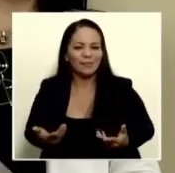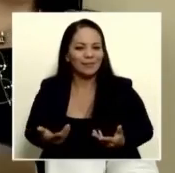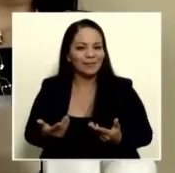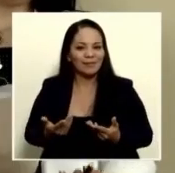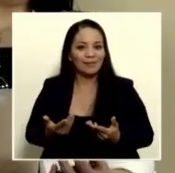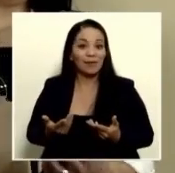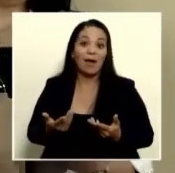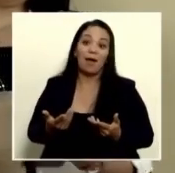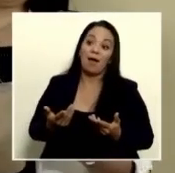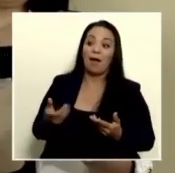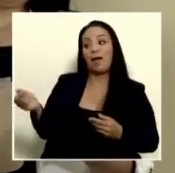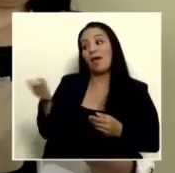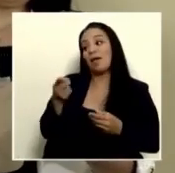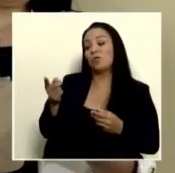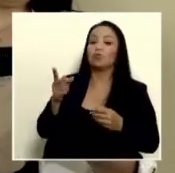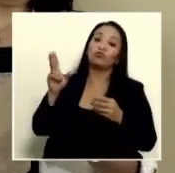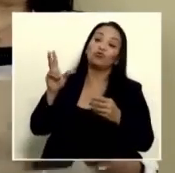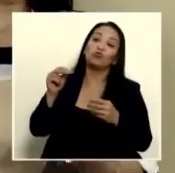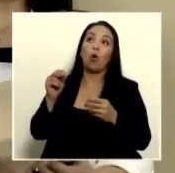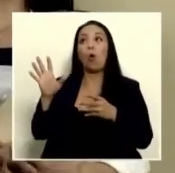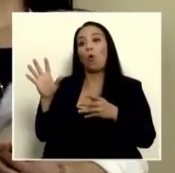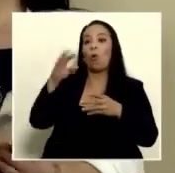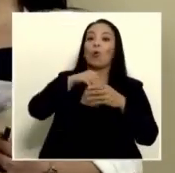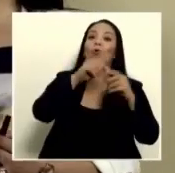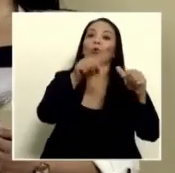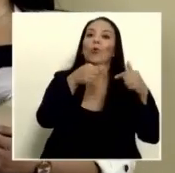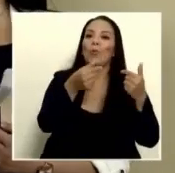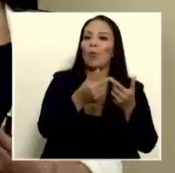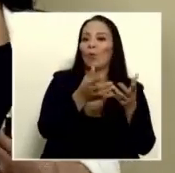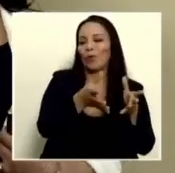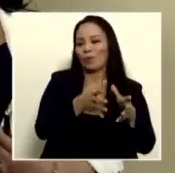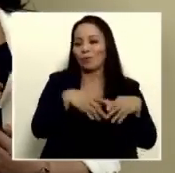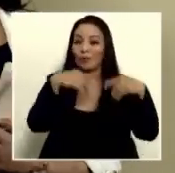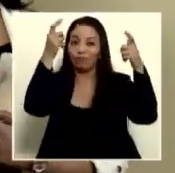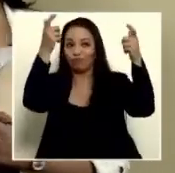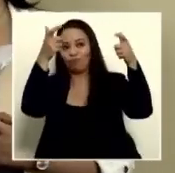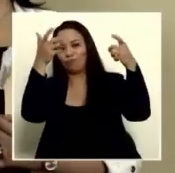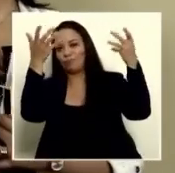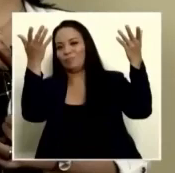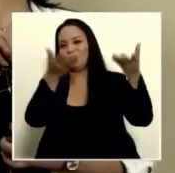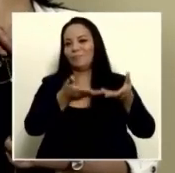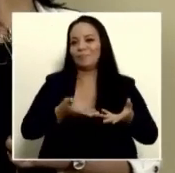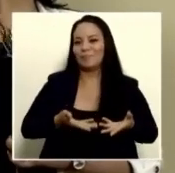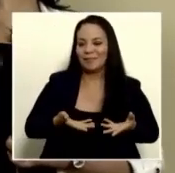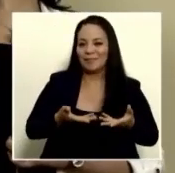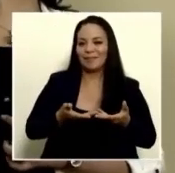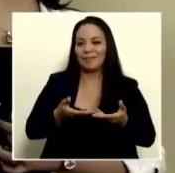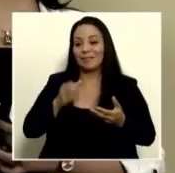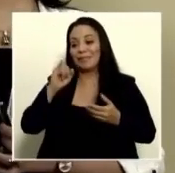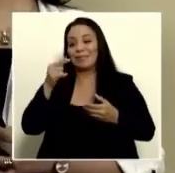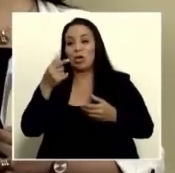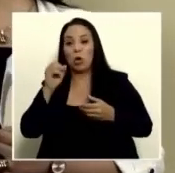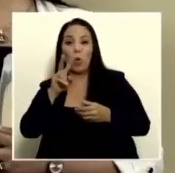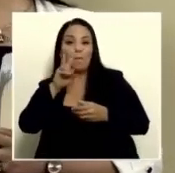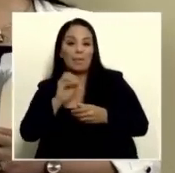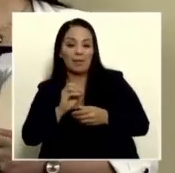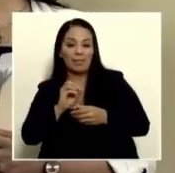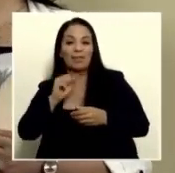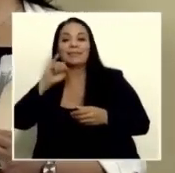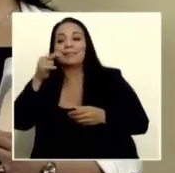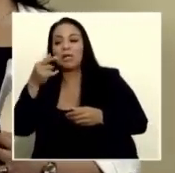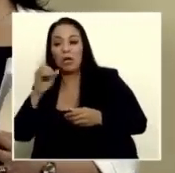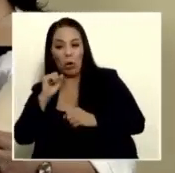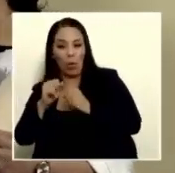no tienen corona no son de la dinastía de la casta que durante el siglo XX y el siglo XXI